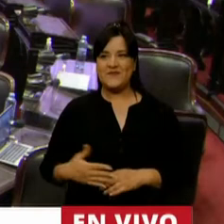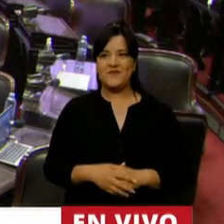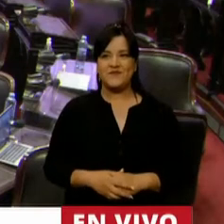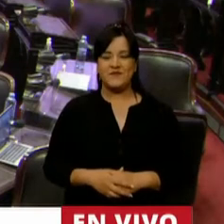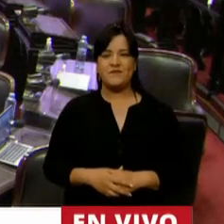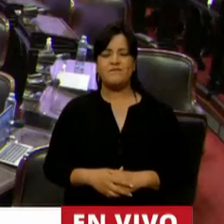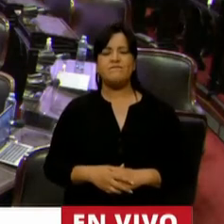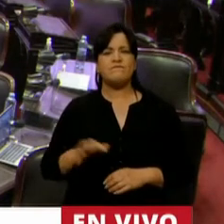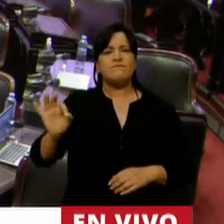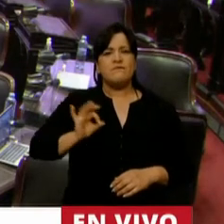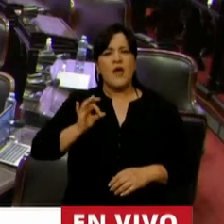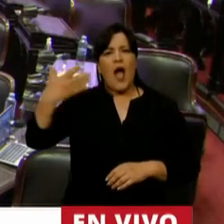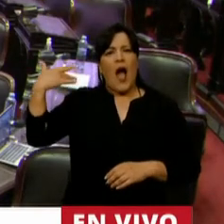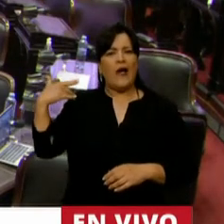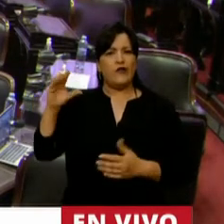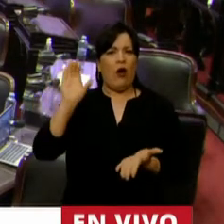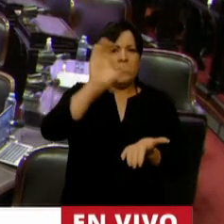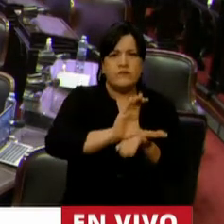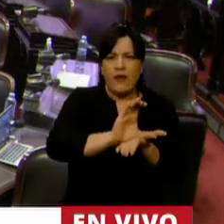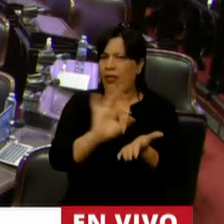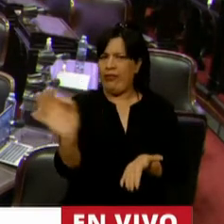Años de desinversión,